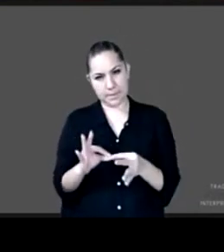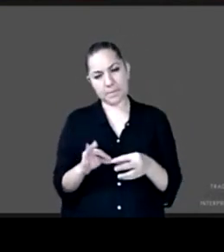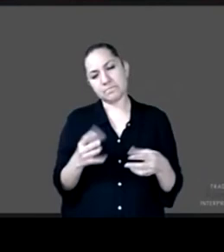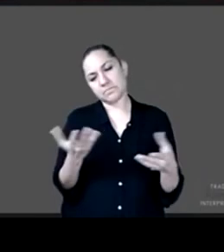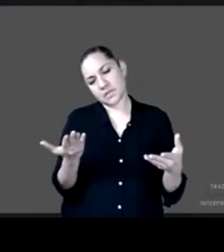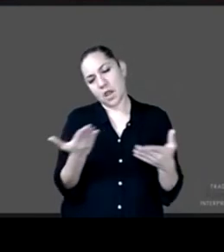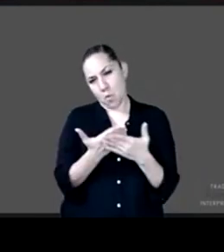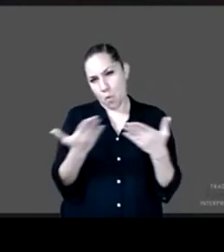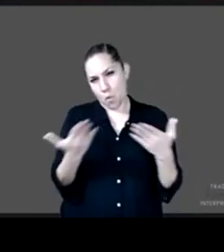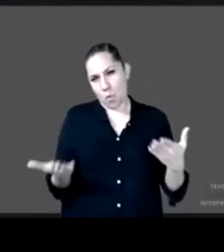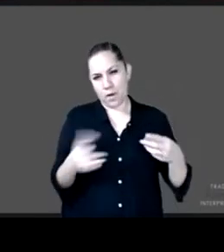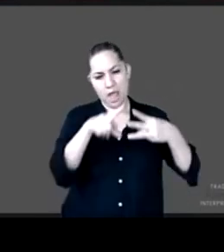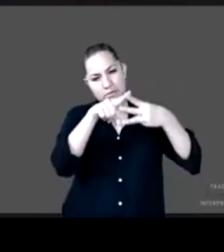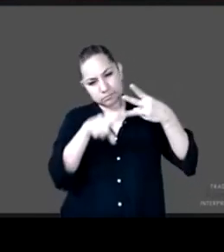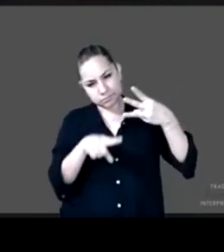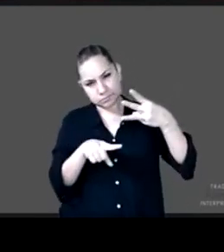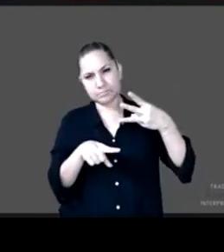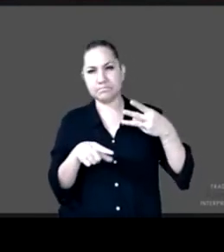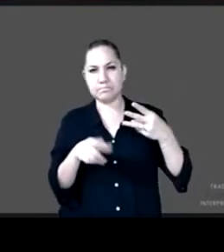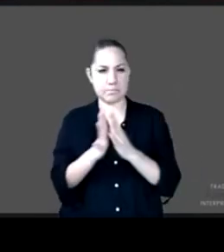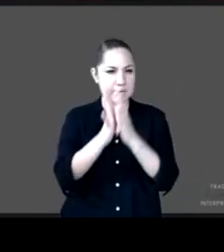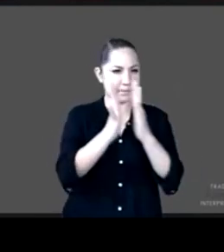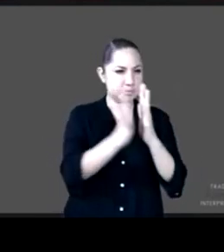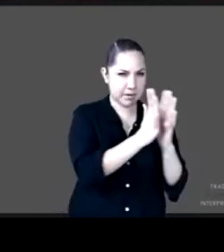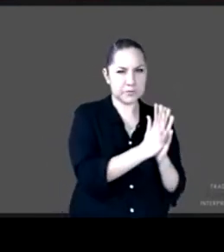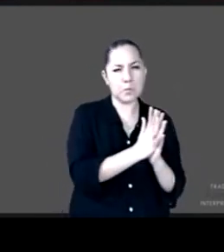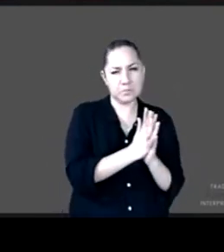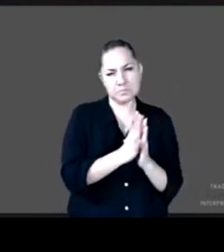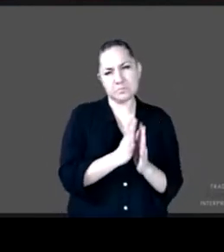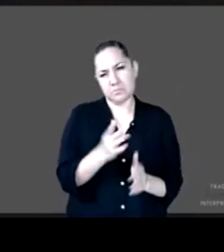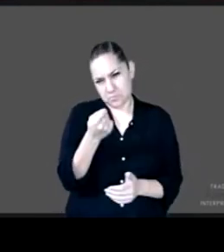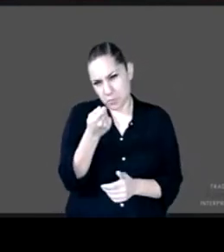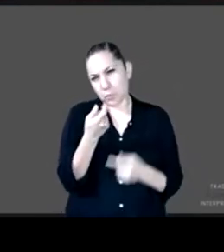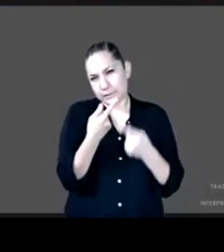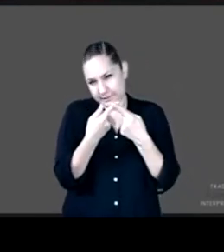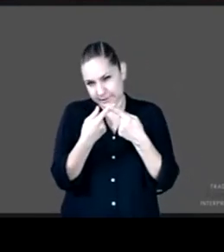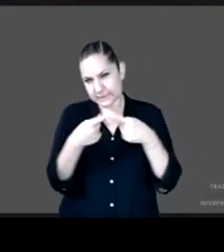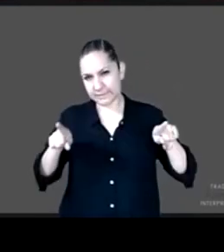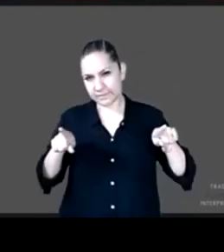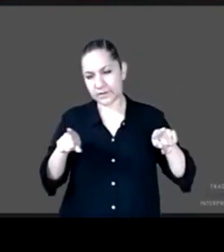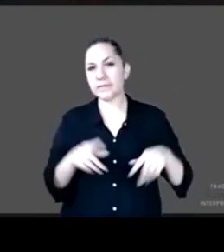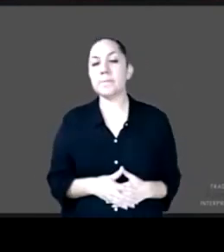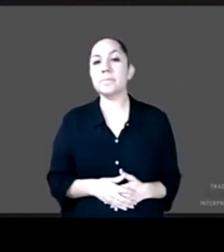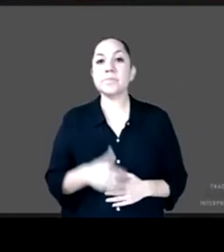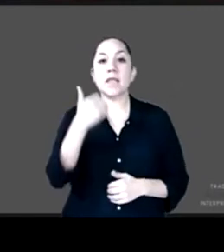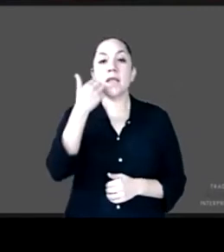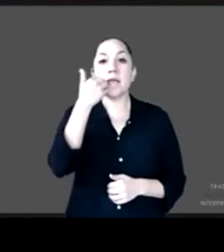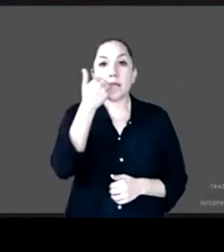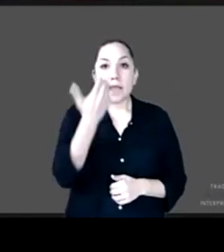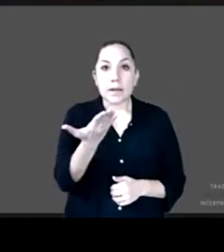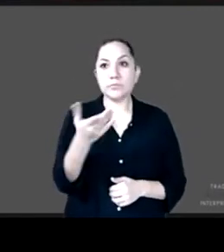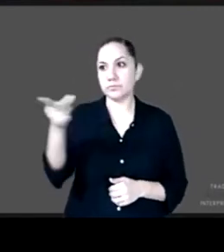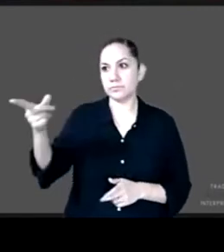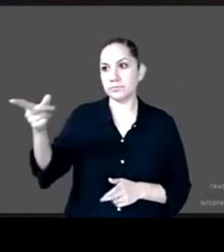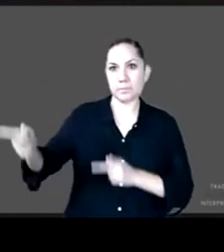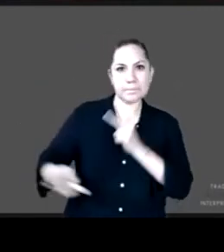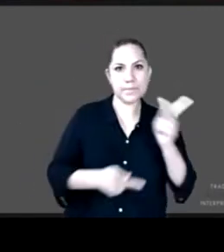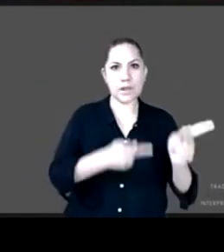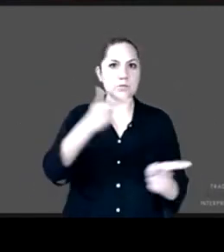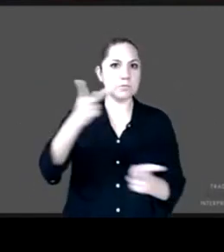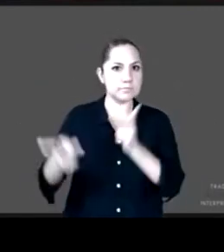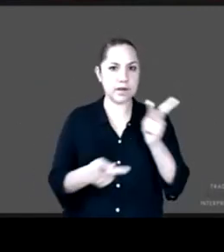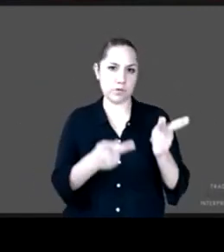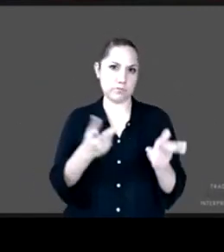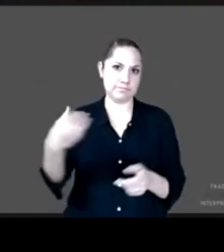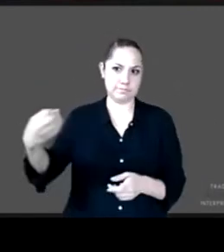dinámica porque la idea es incorporar el mayor número de preguntas que nos han venido haciendo